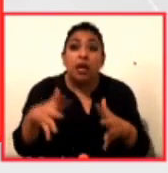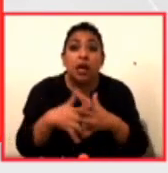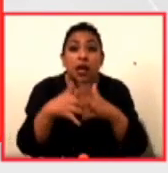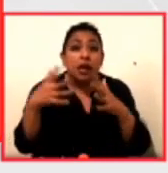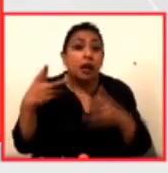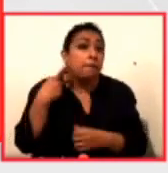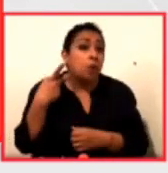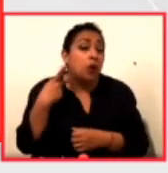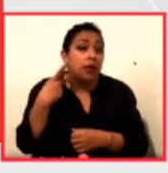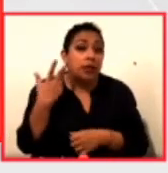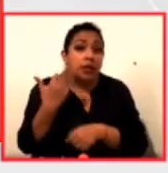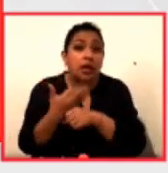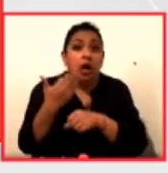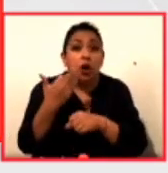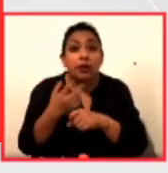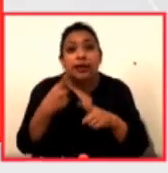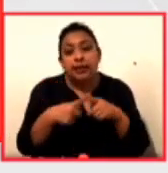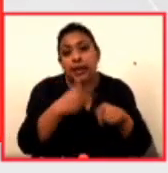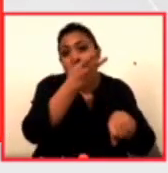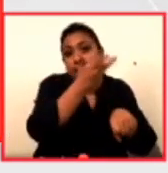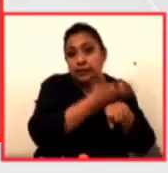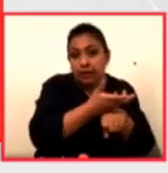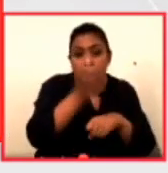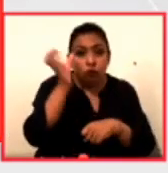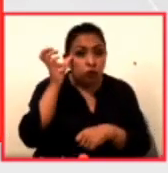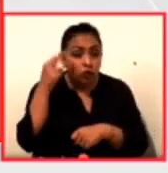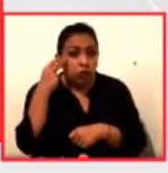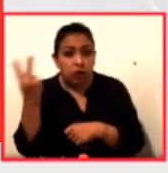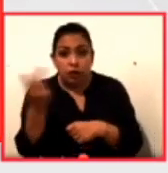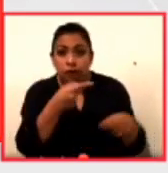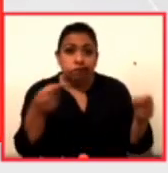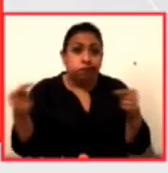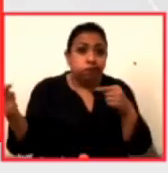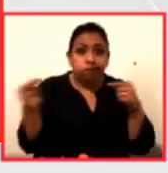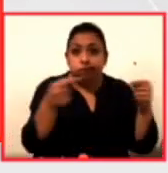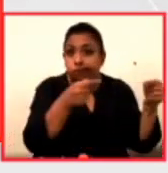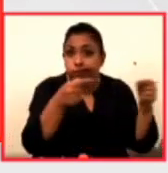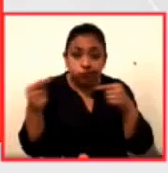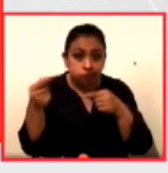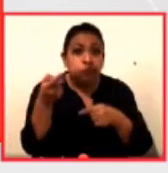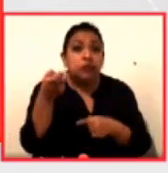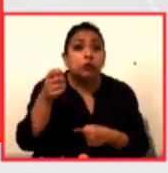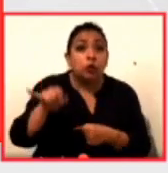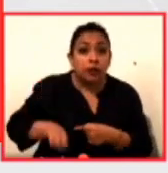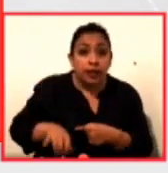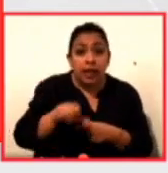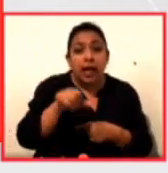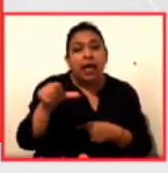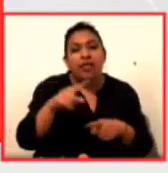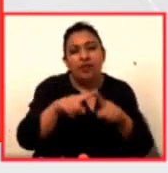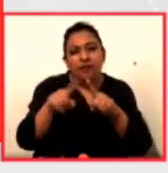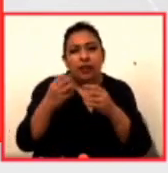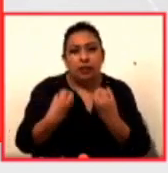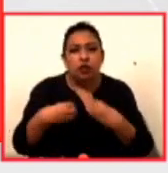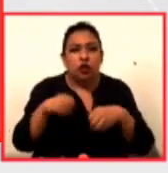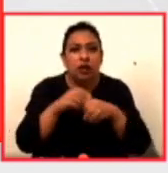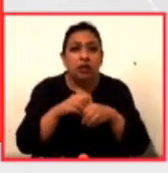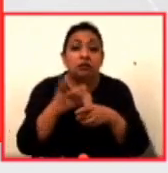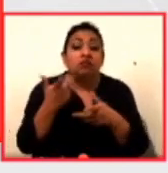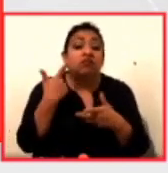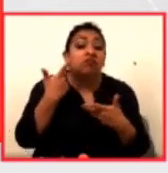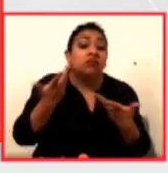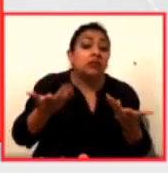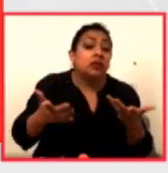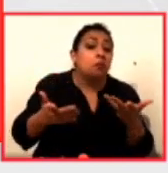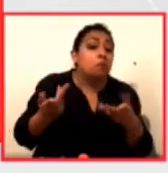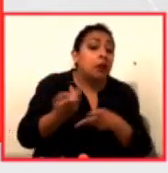que viven justamente Estados Unidos y China entonces es muy interesante también a las organizaciones en tela de juicio pero también